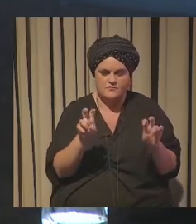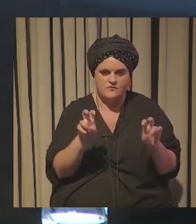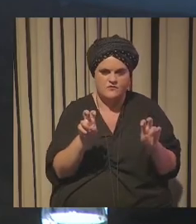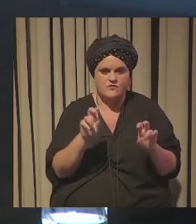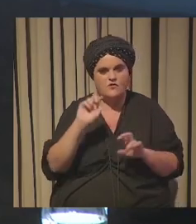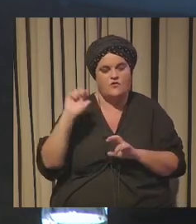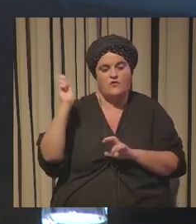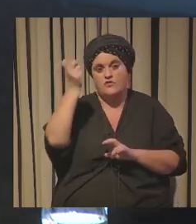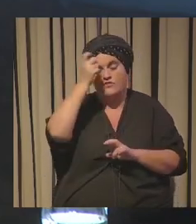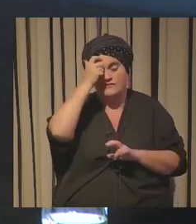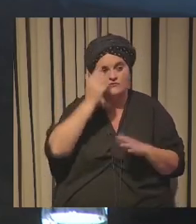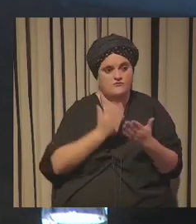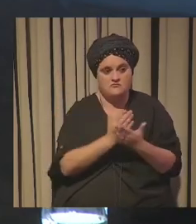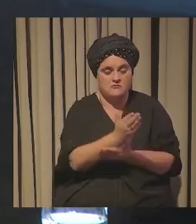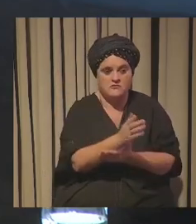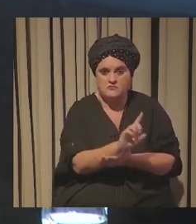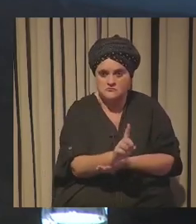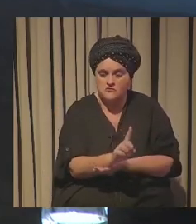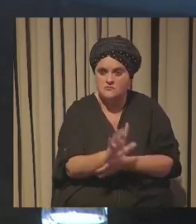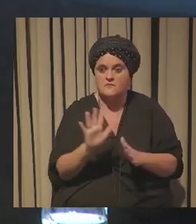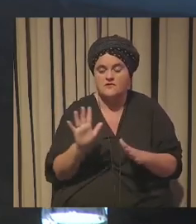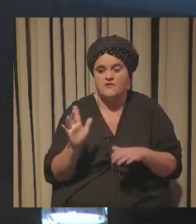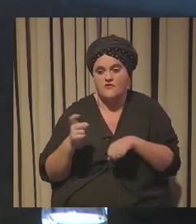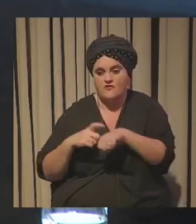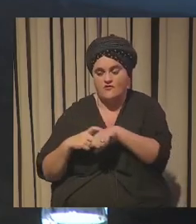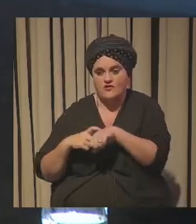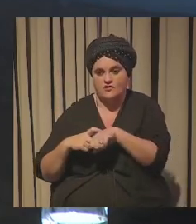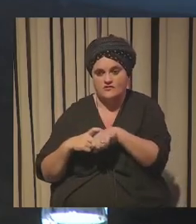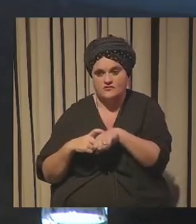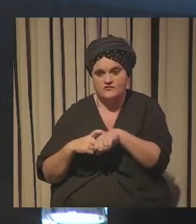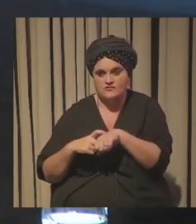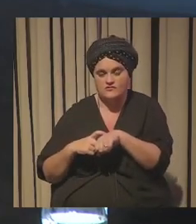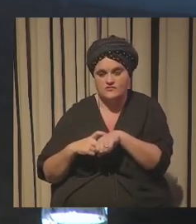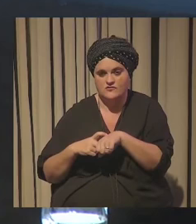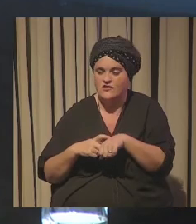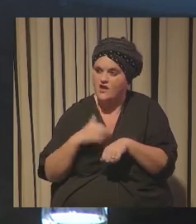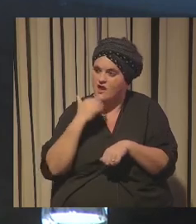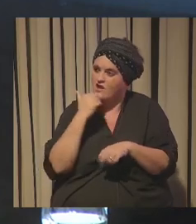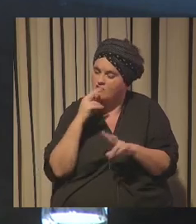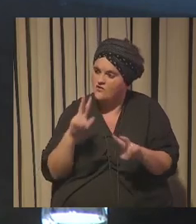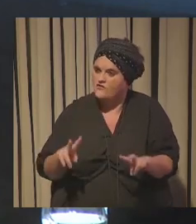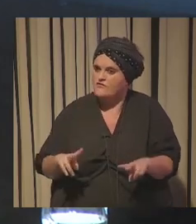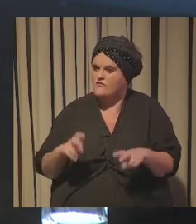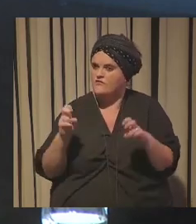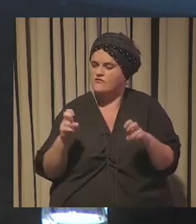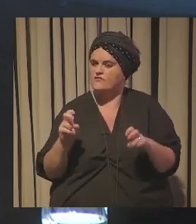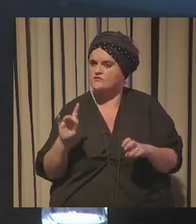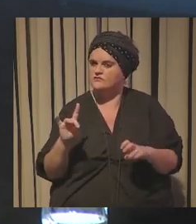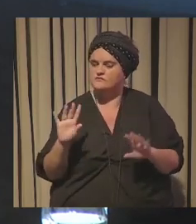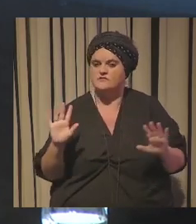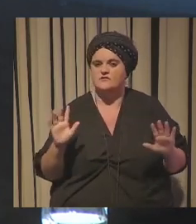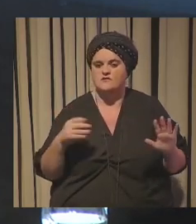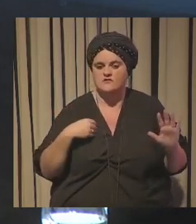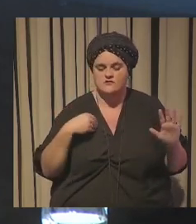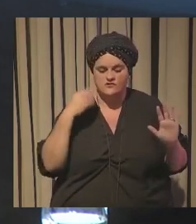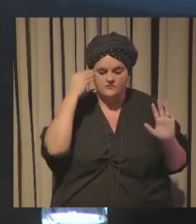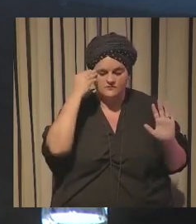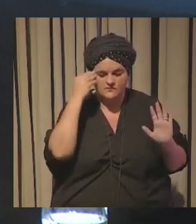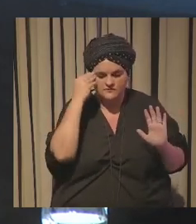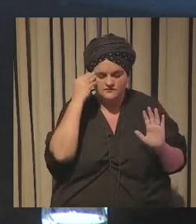no es tendencia y el género en sí tiene algo de innovador pero donde yo creo que